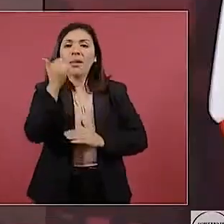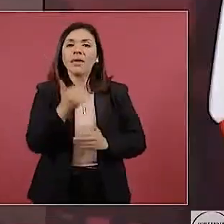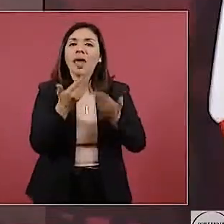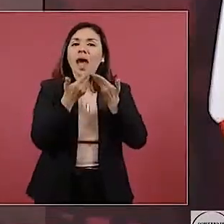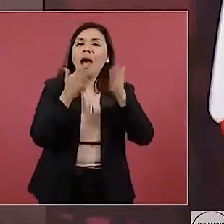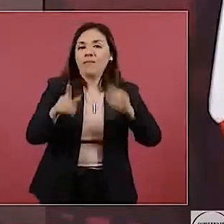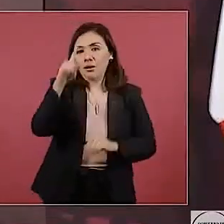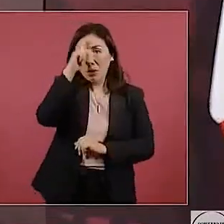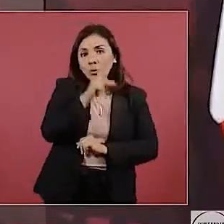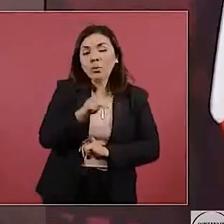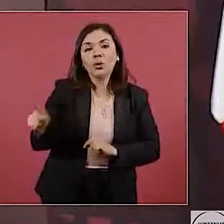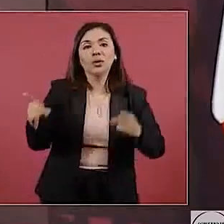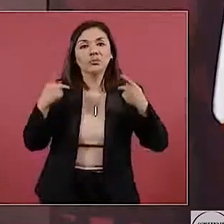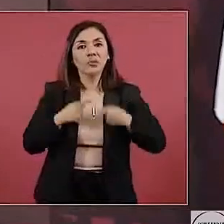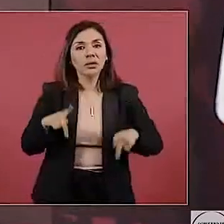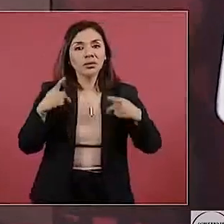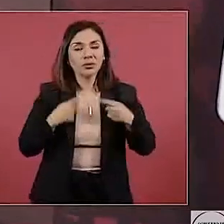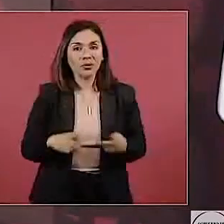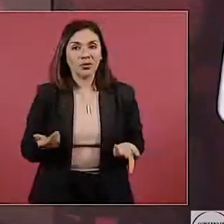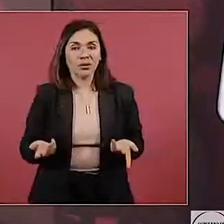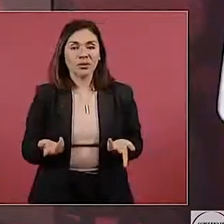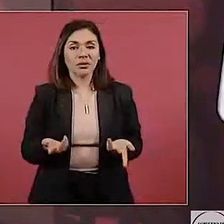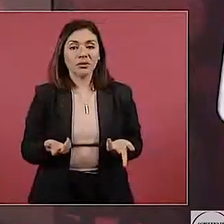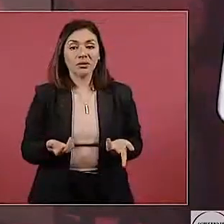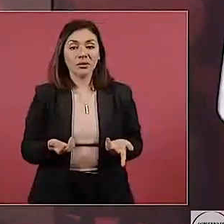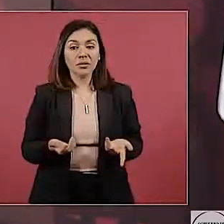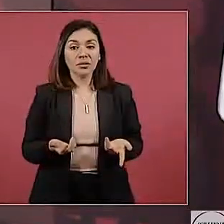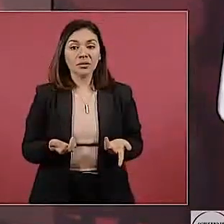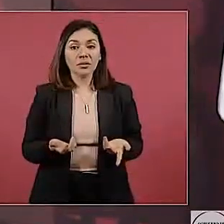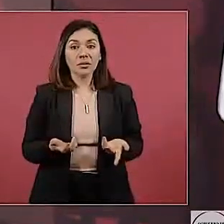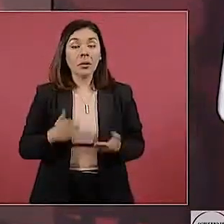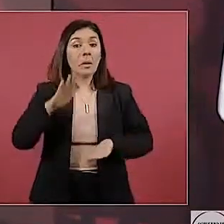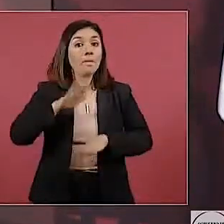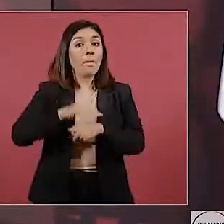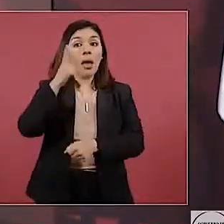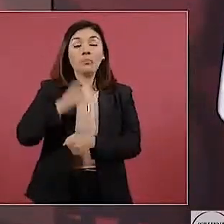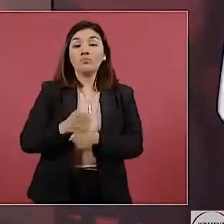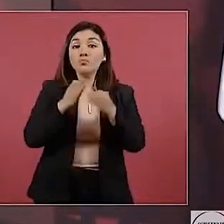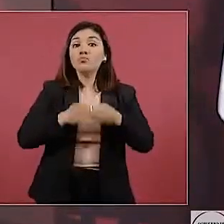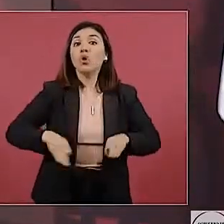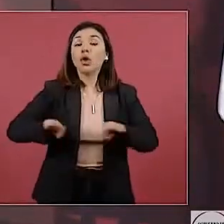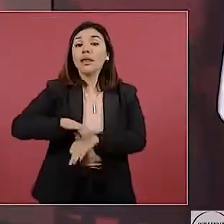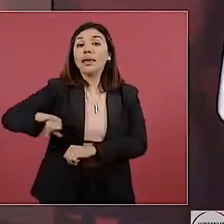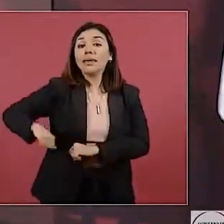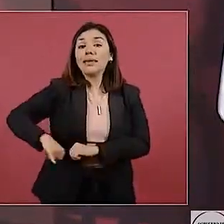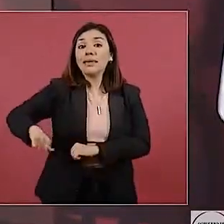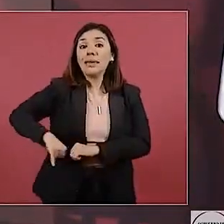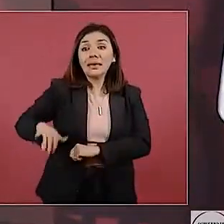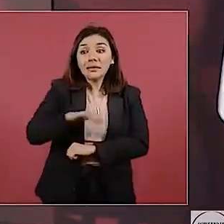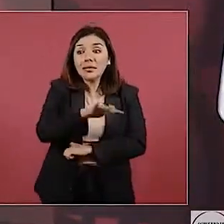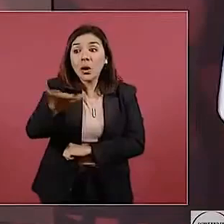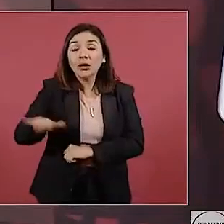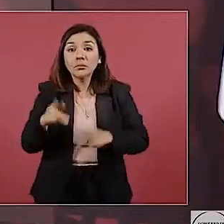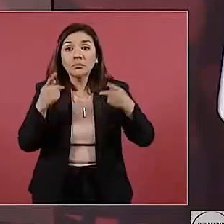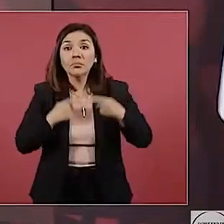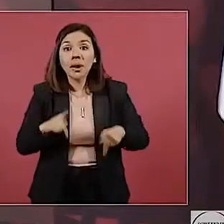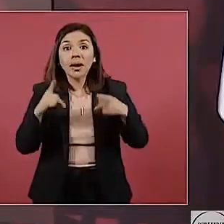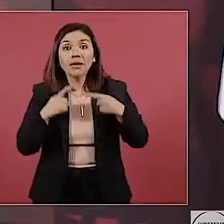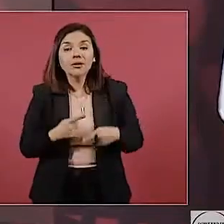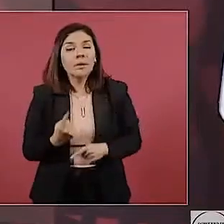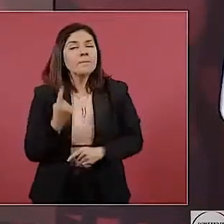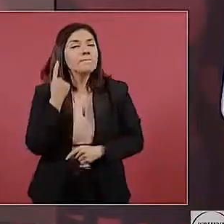en donde el interés público esté siempre